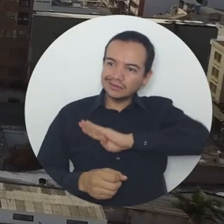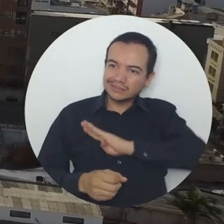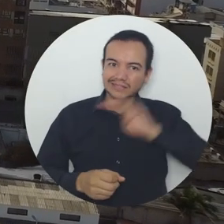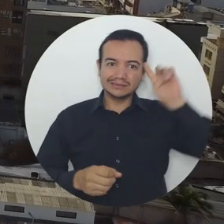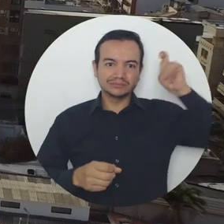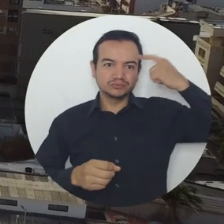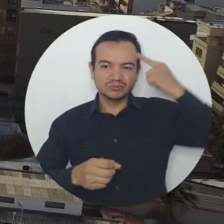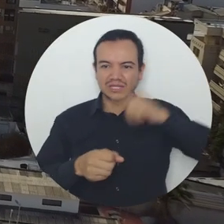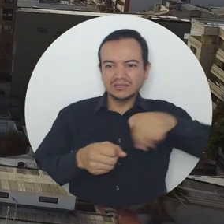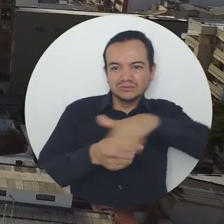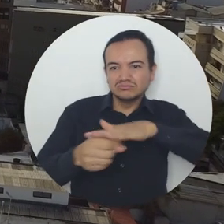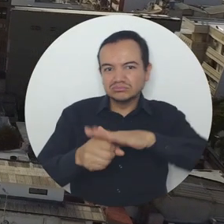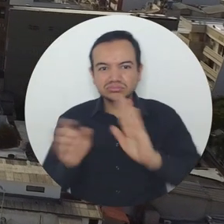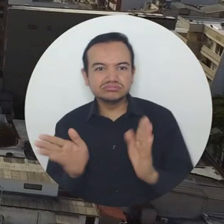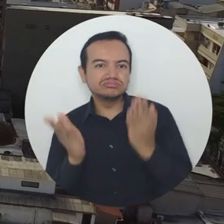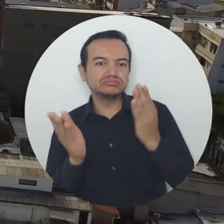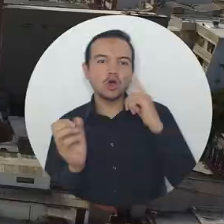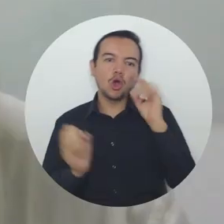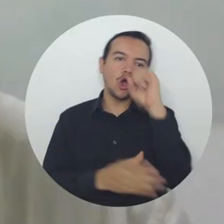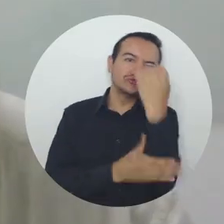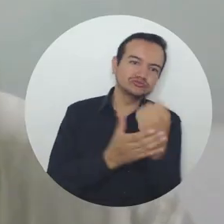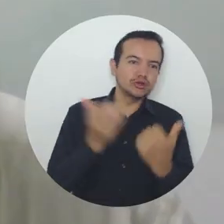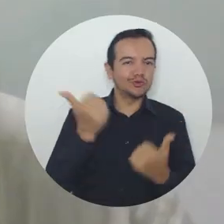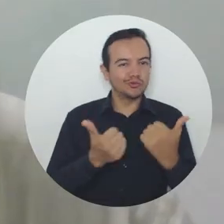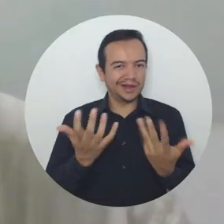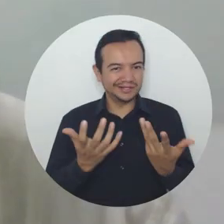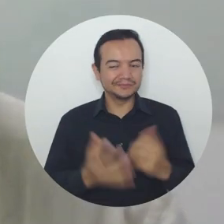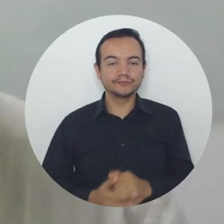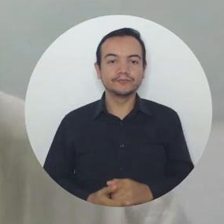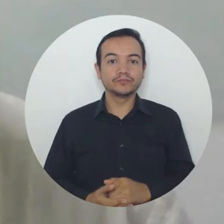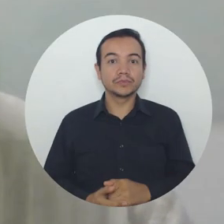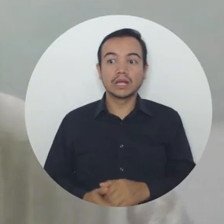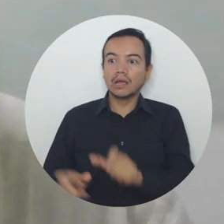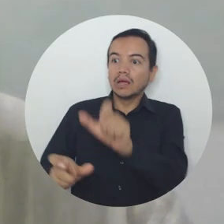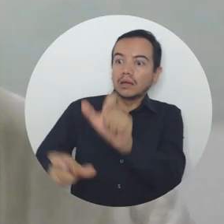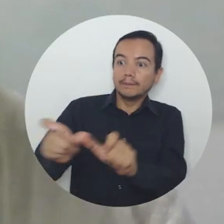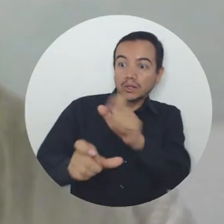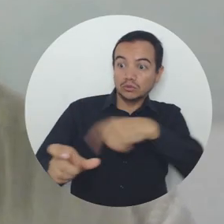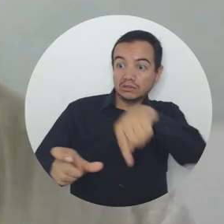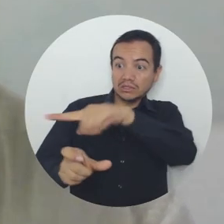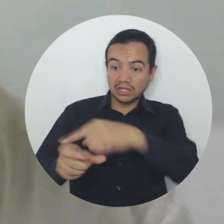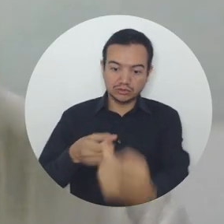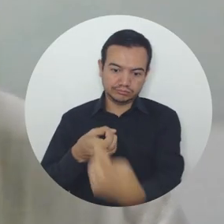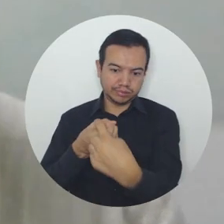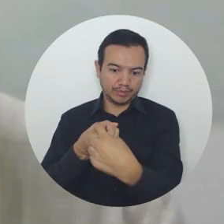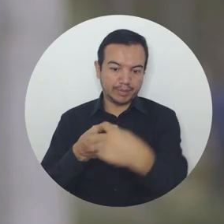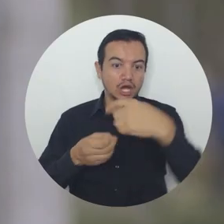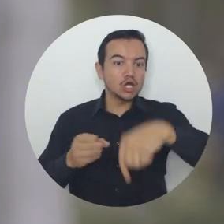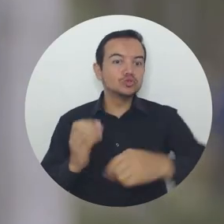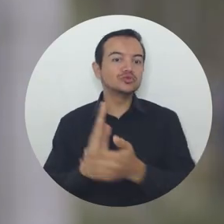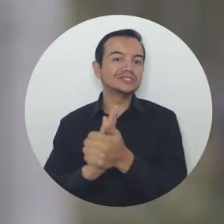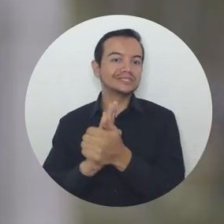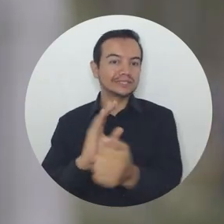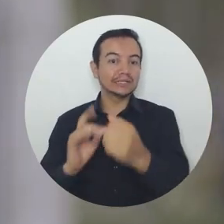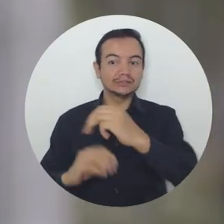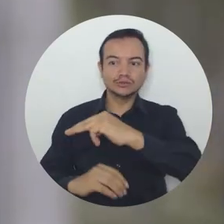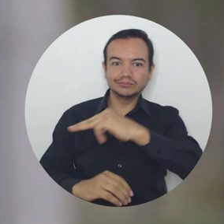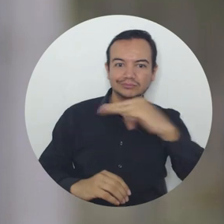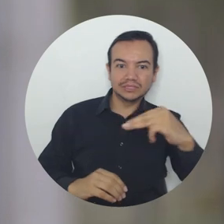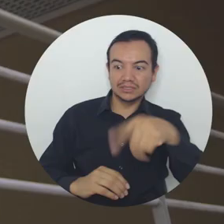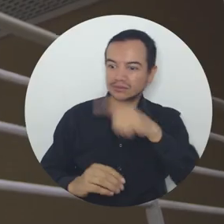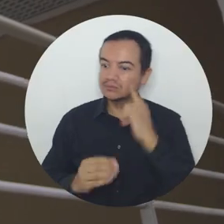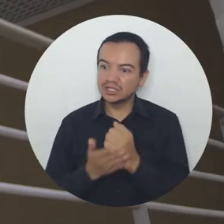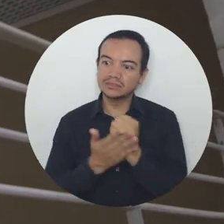locales analicen las dinámicas territoriales. La vida de muchos se ha transformado a través de este programa y esperamos que este